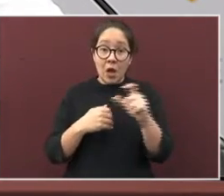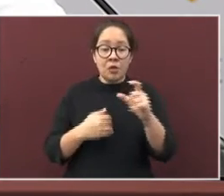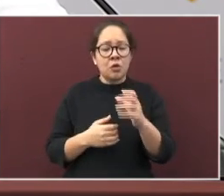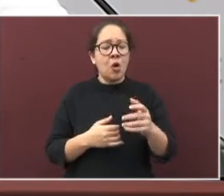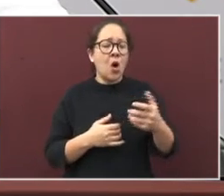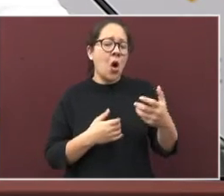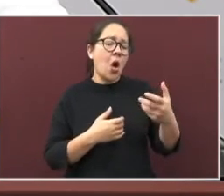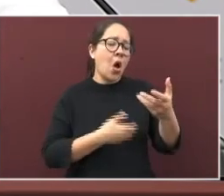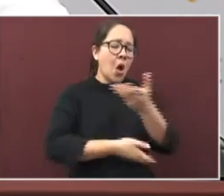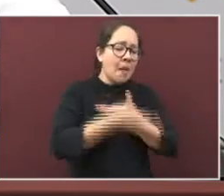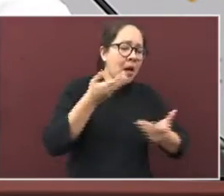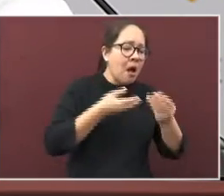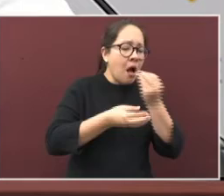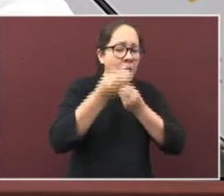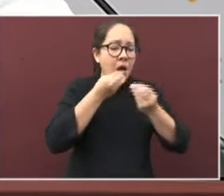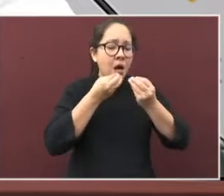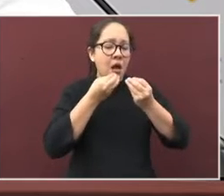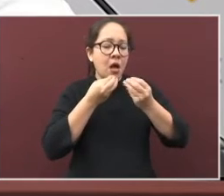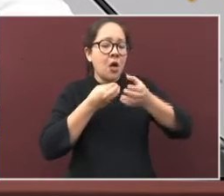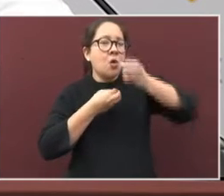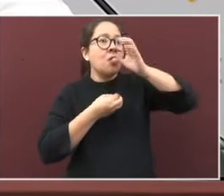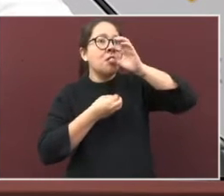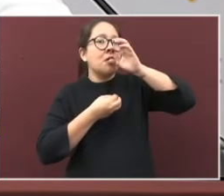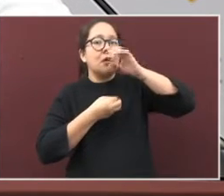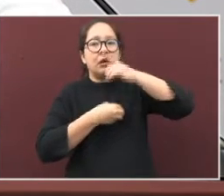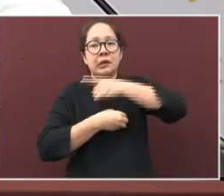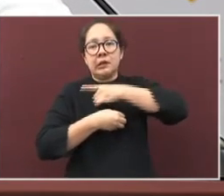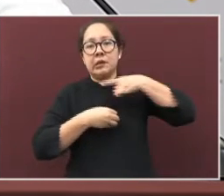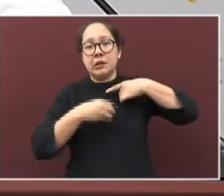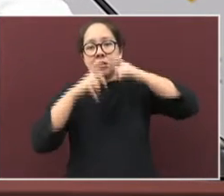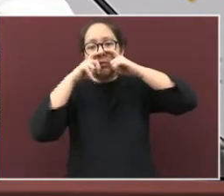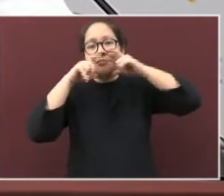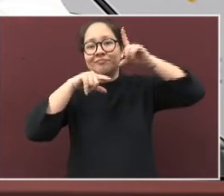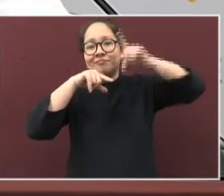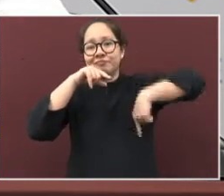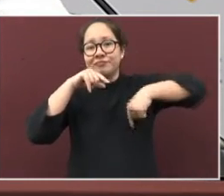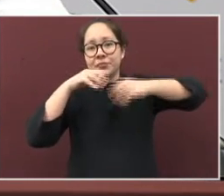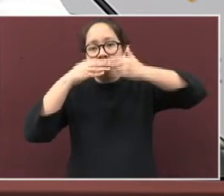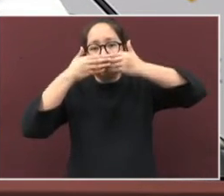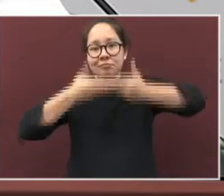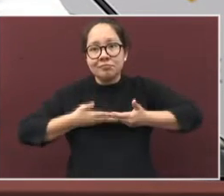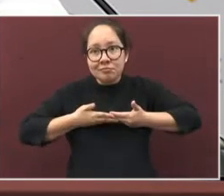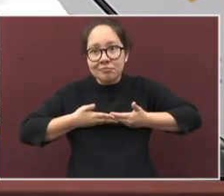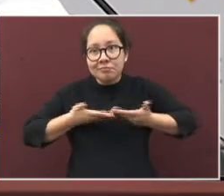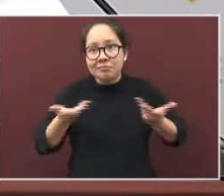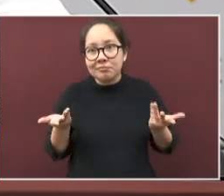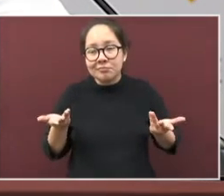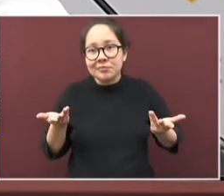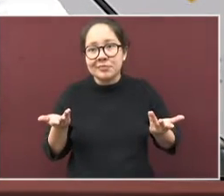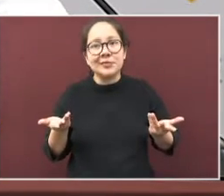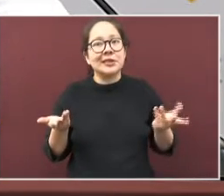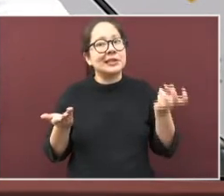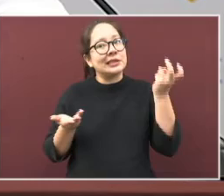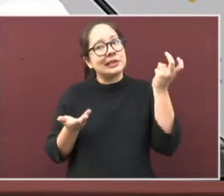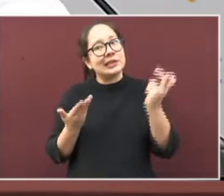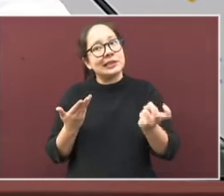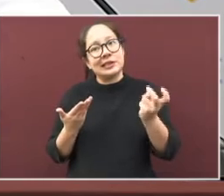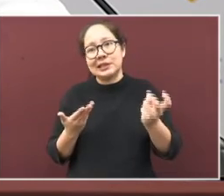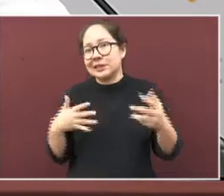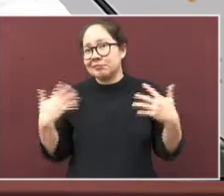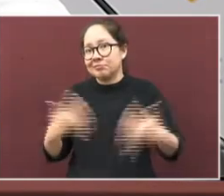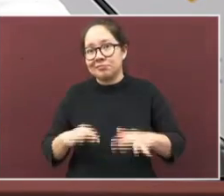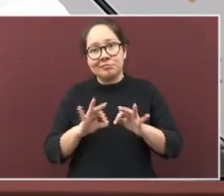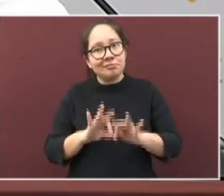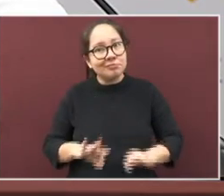bebidas o alimentos deben retirar el cubrebocas y por eso familia Veracruzana es muy, pero